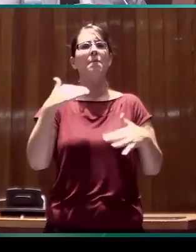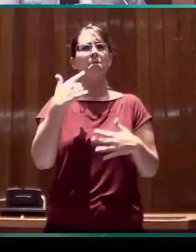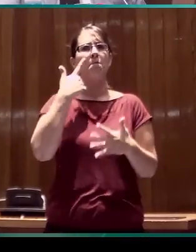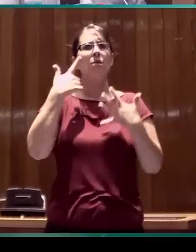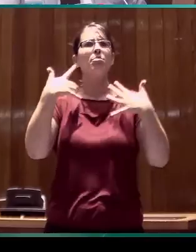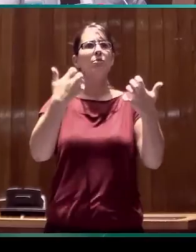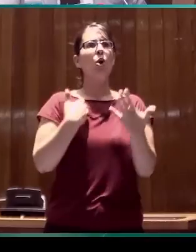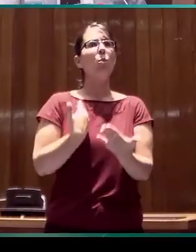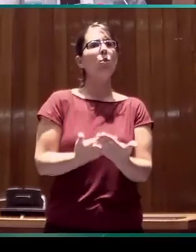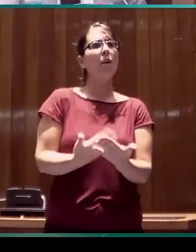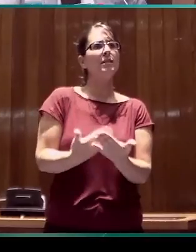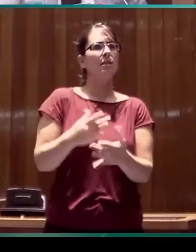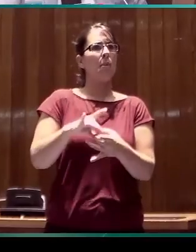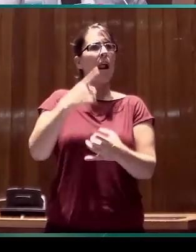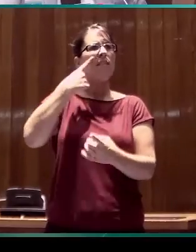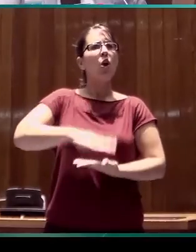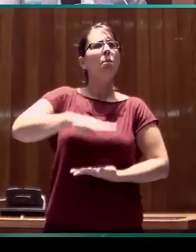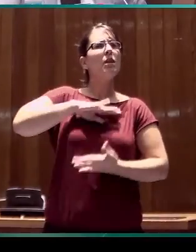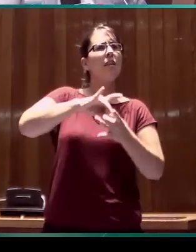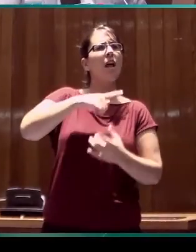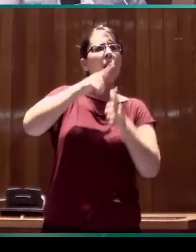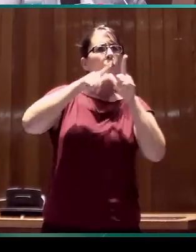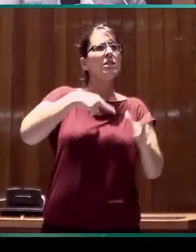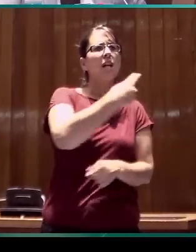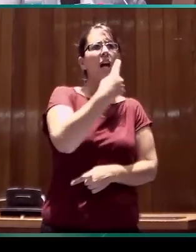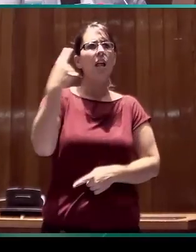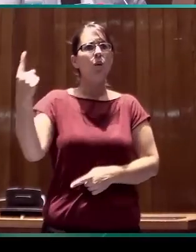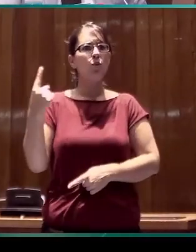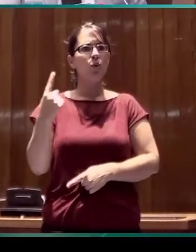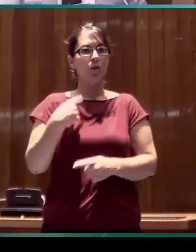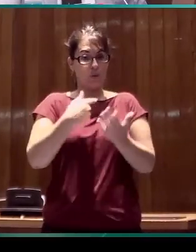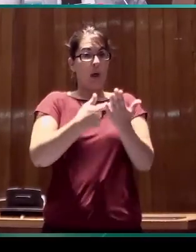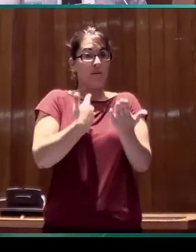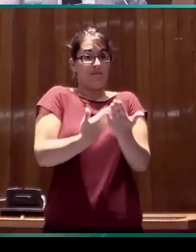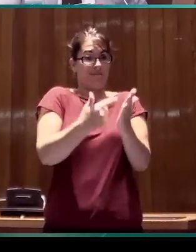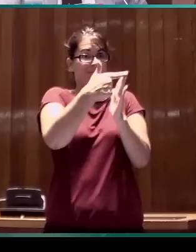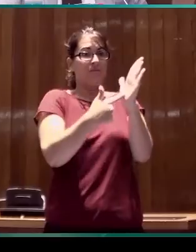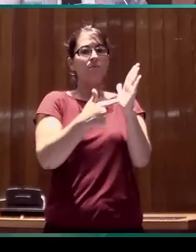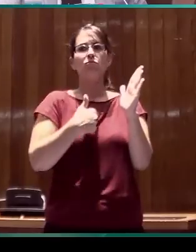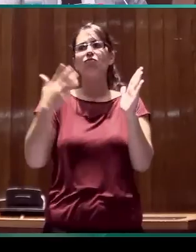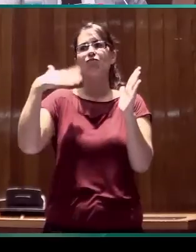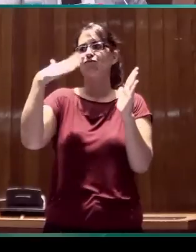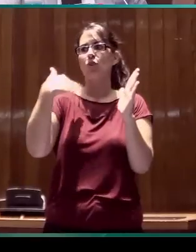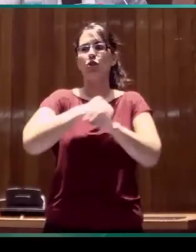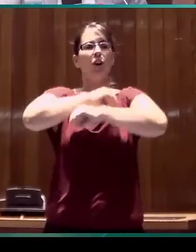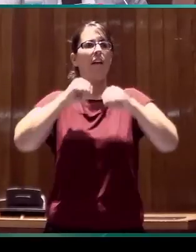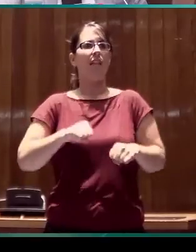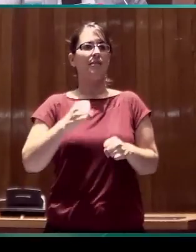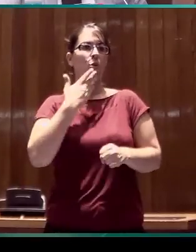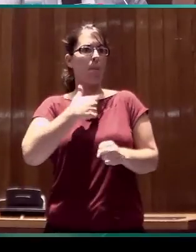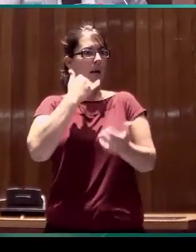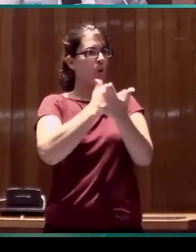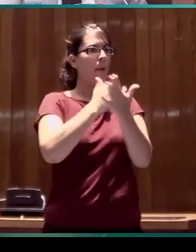competencia lingüística, más o menos consolidadas y validadas, tanto como L1, como primera lengua, como